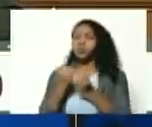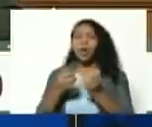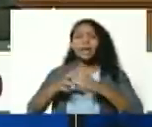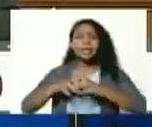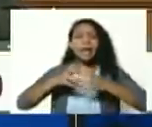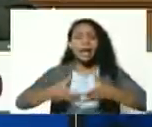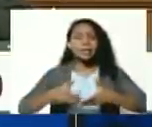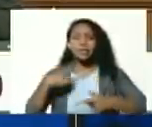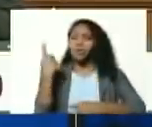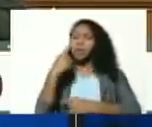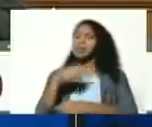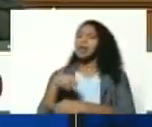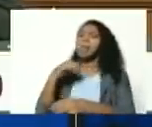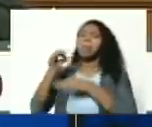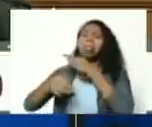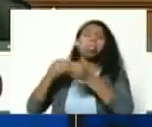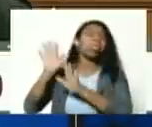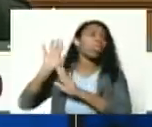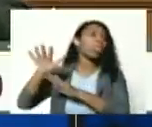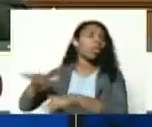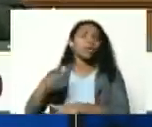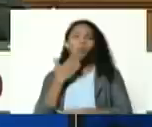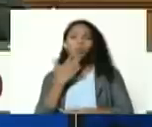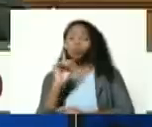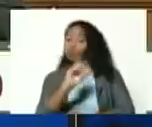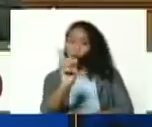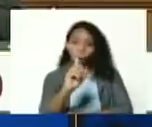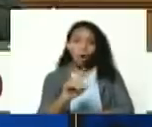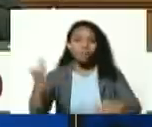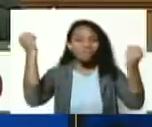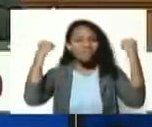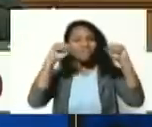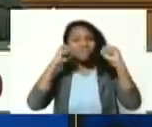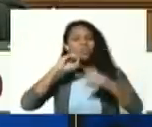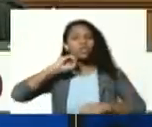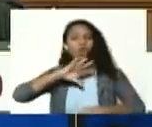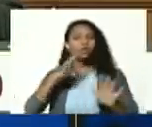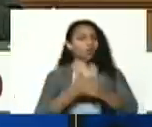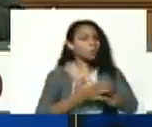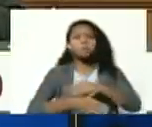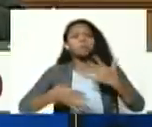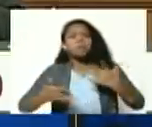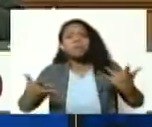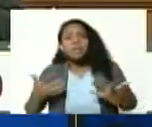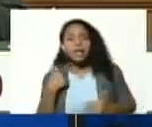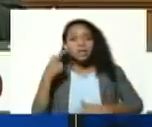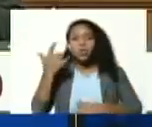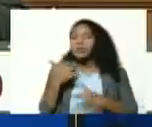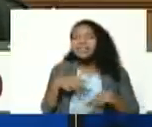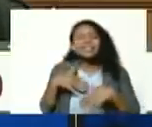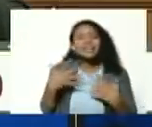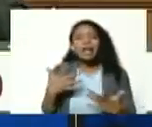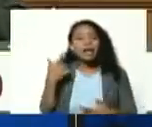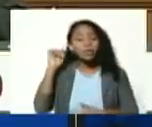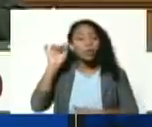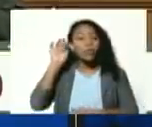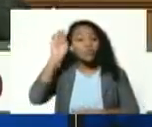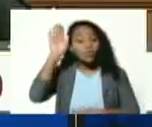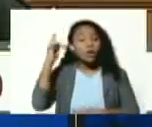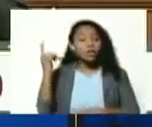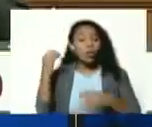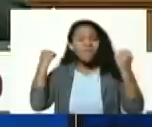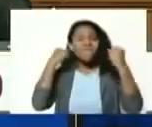no el ejercicio de la historia quizás es uno de los